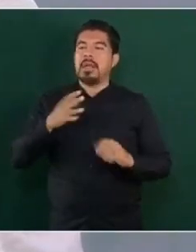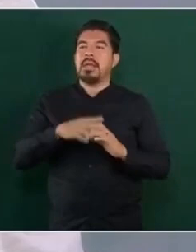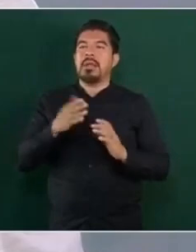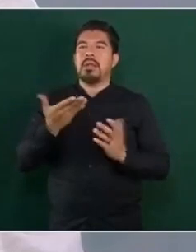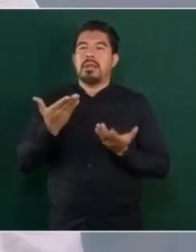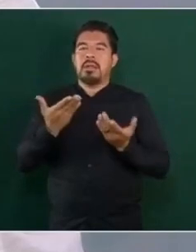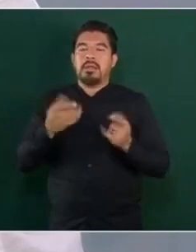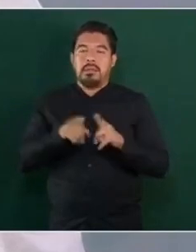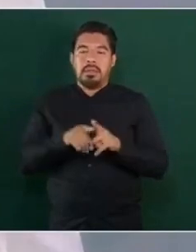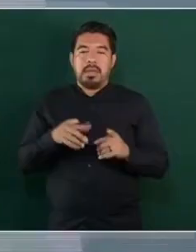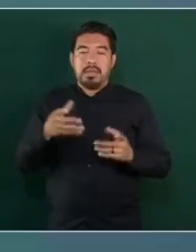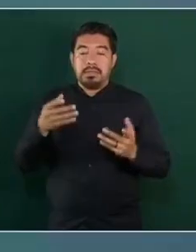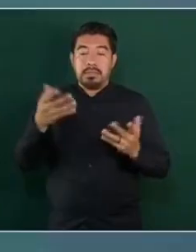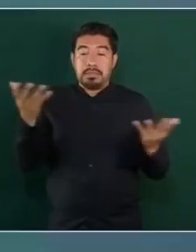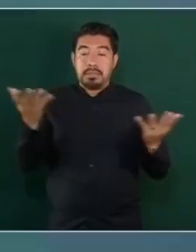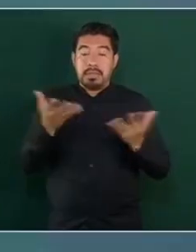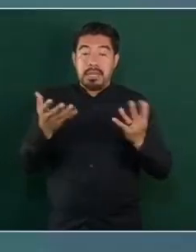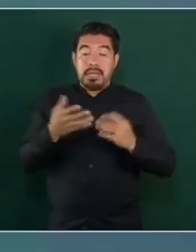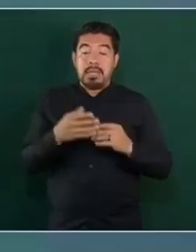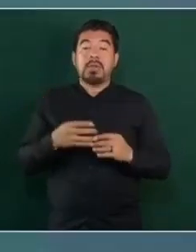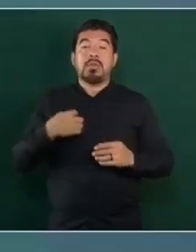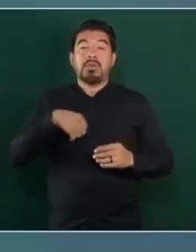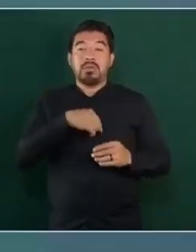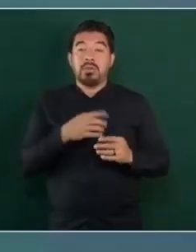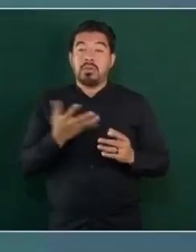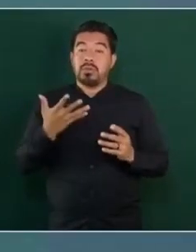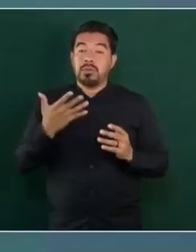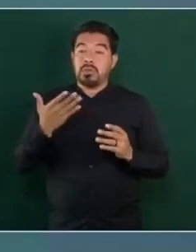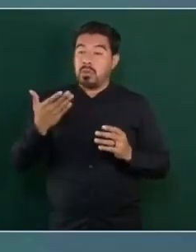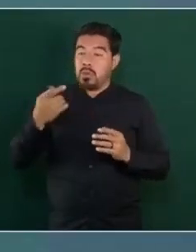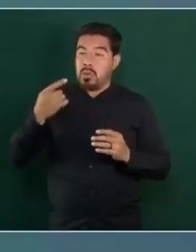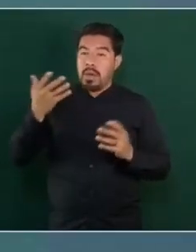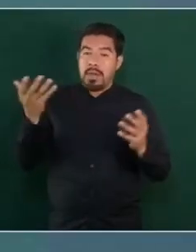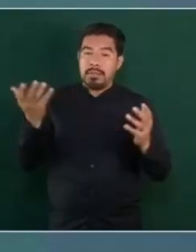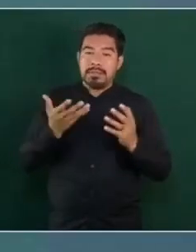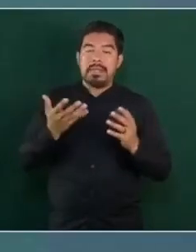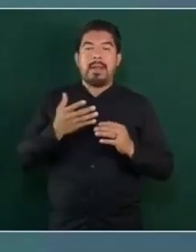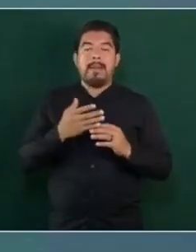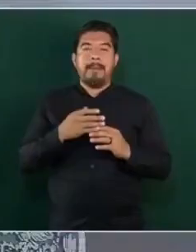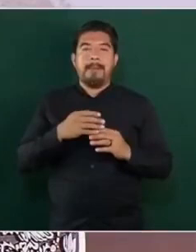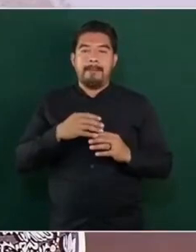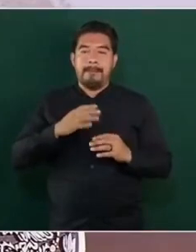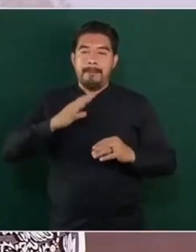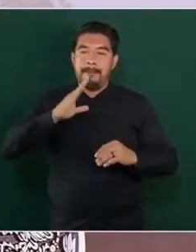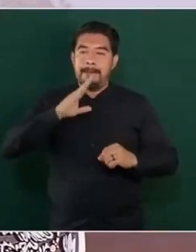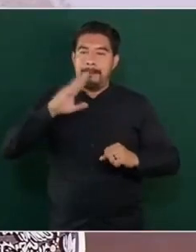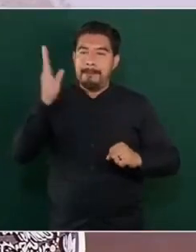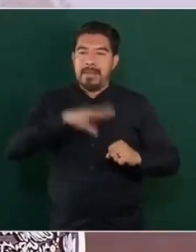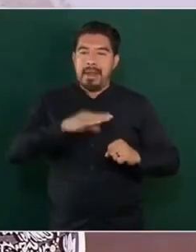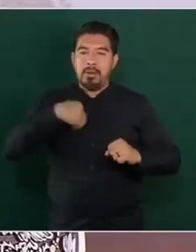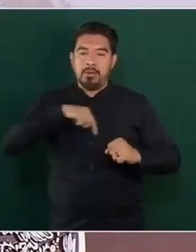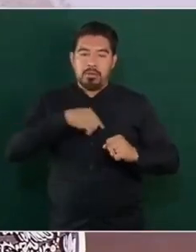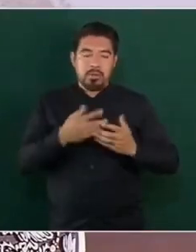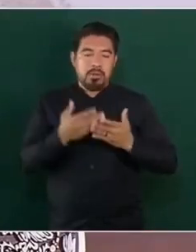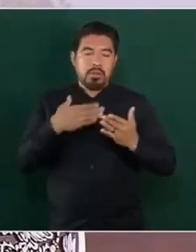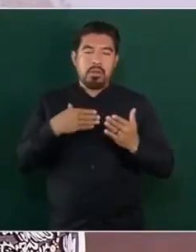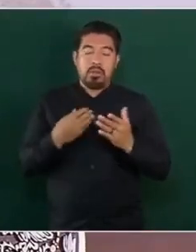no aceptemos una malentendida modernidad,